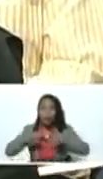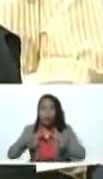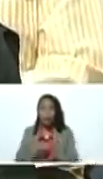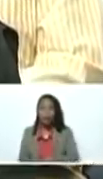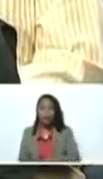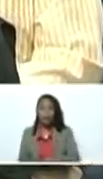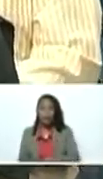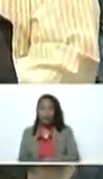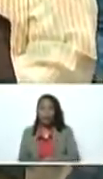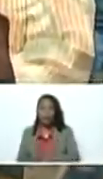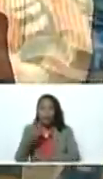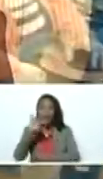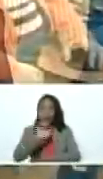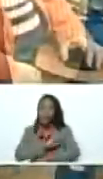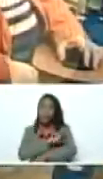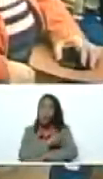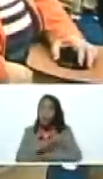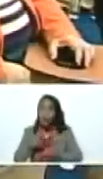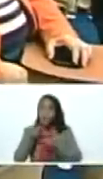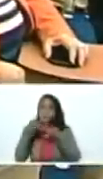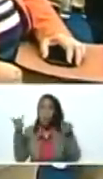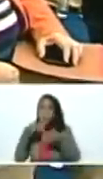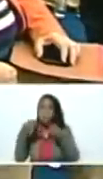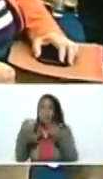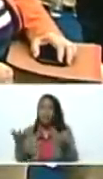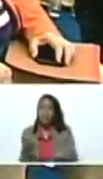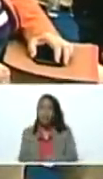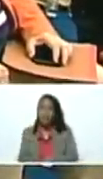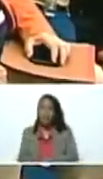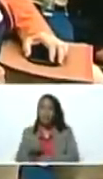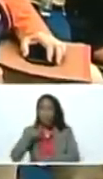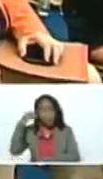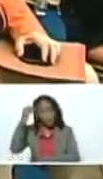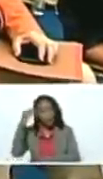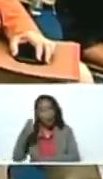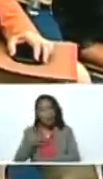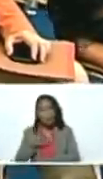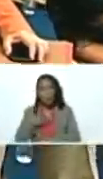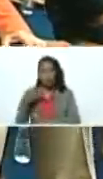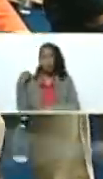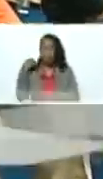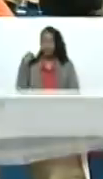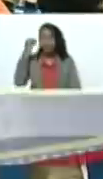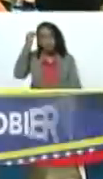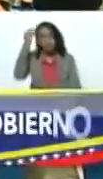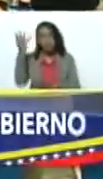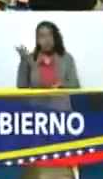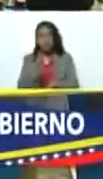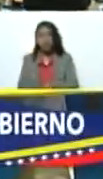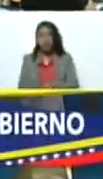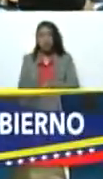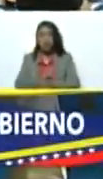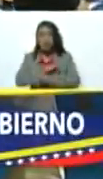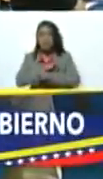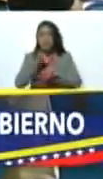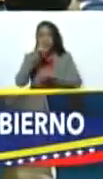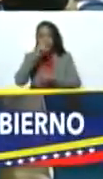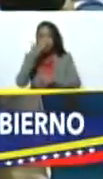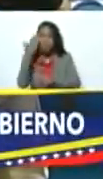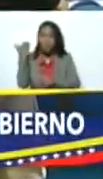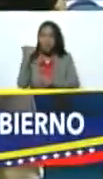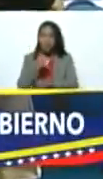para que existan poderes públicos pensaba yo cuando me informaron eso a finales del año pasado